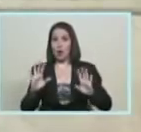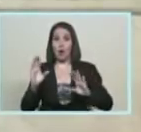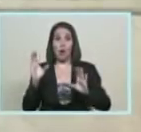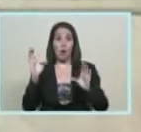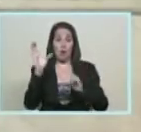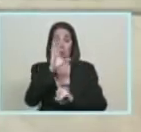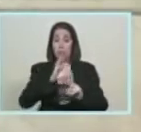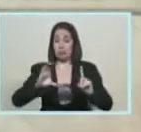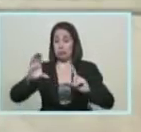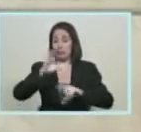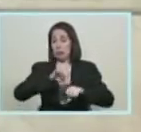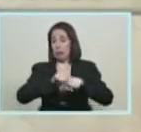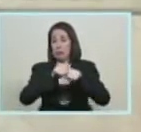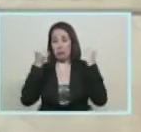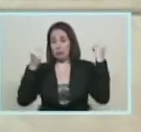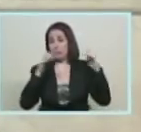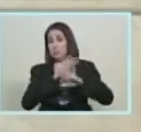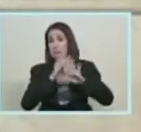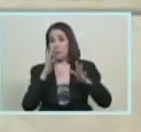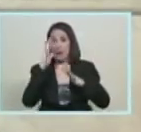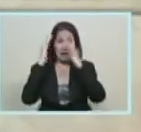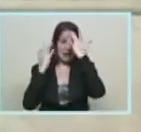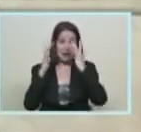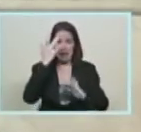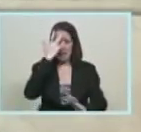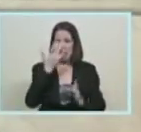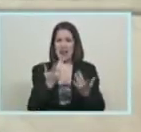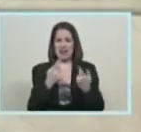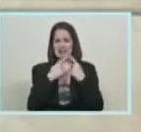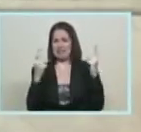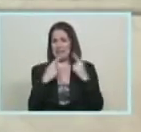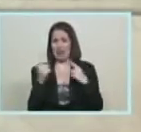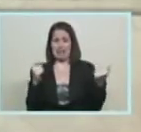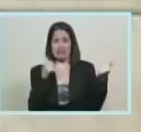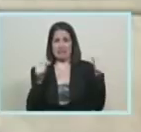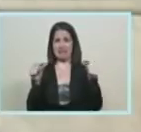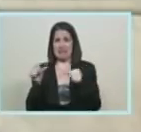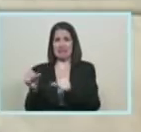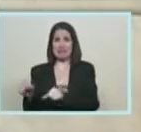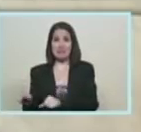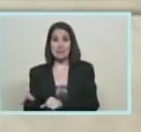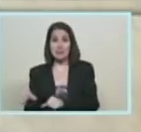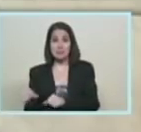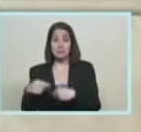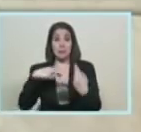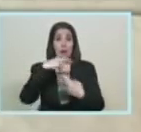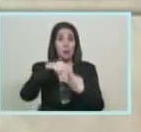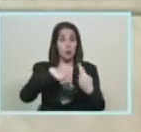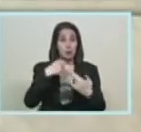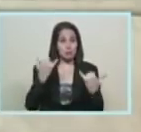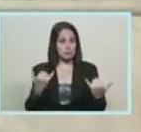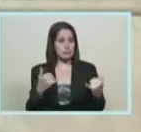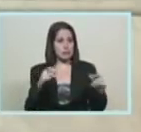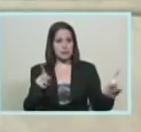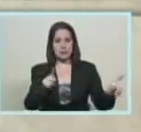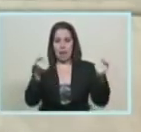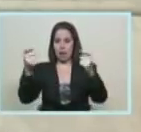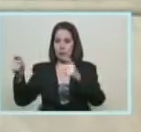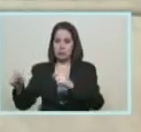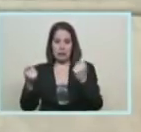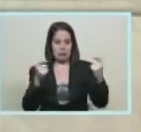destrucción de los carnavales de Caracas. Terrible. Y la revolución ha venido rescatando